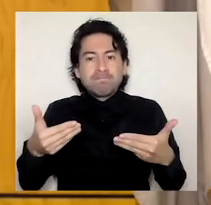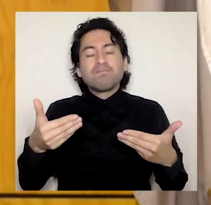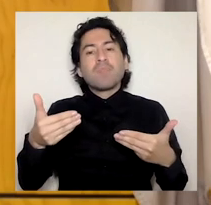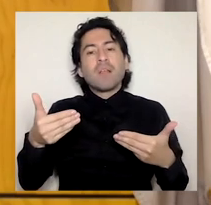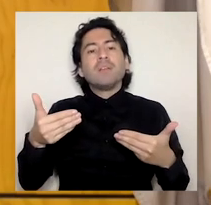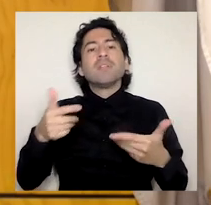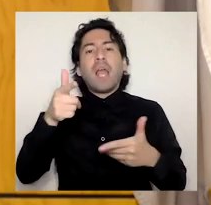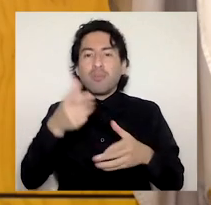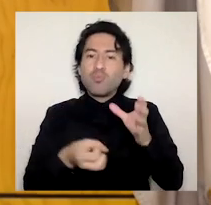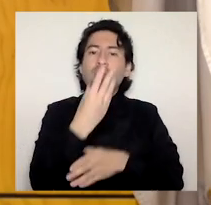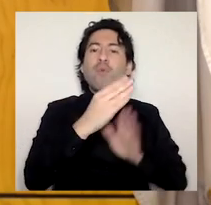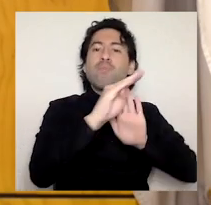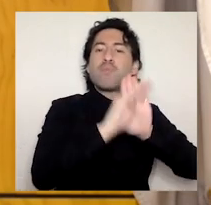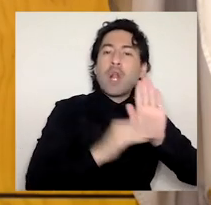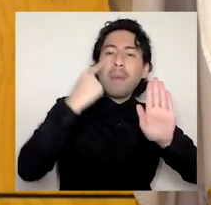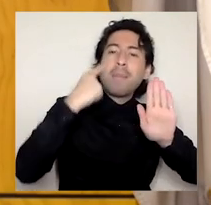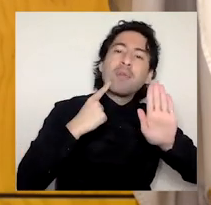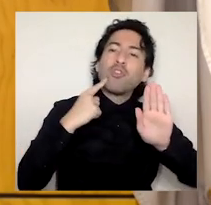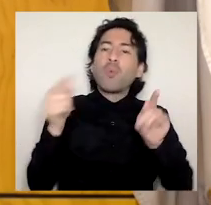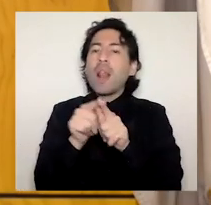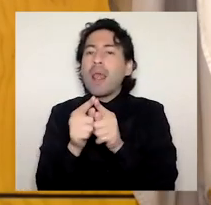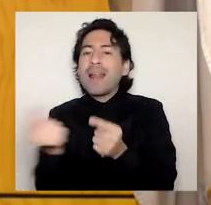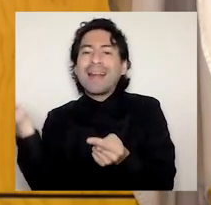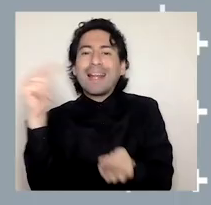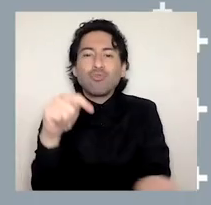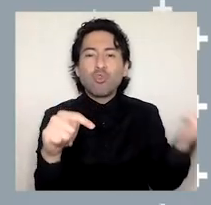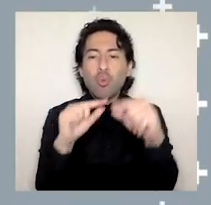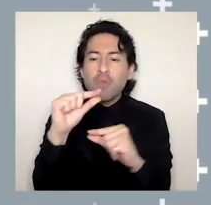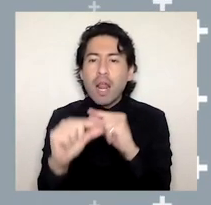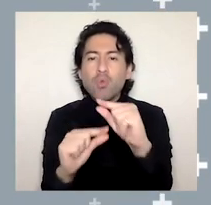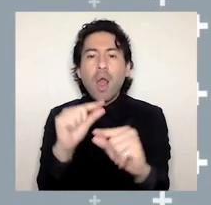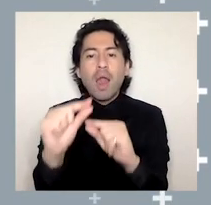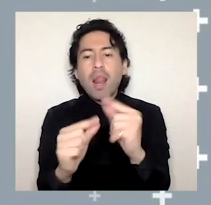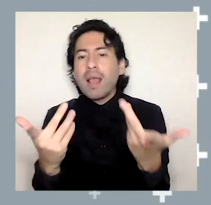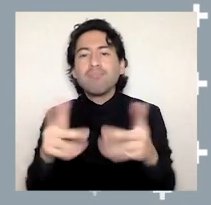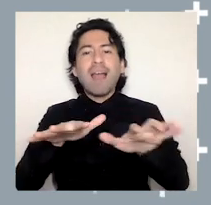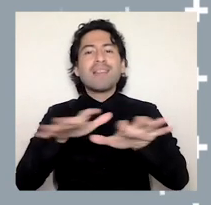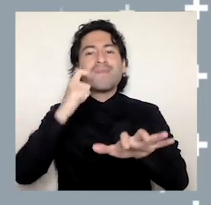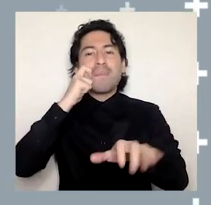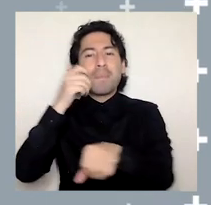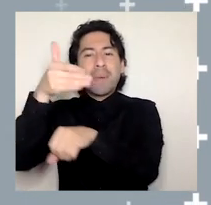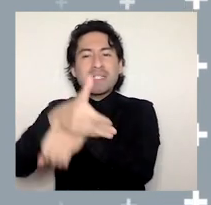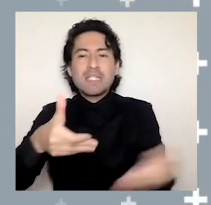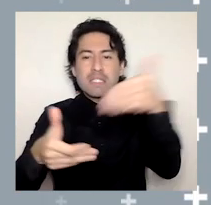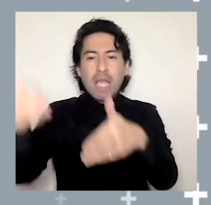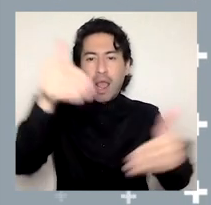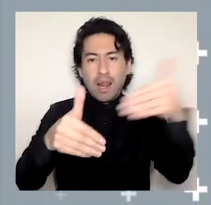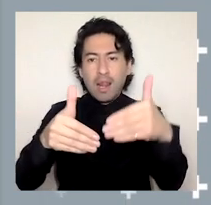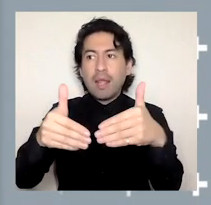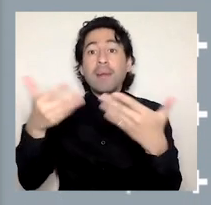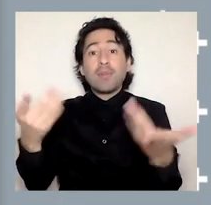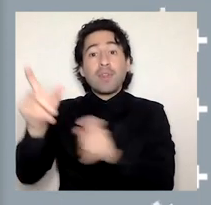el programa piloto de retorno gradual a actividades presenciales, el cual ha permitido que los estudiantes tesistas